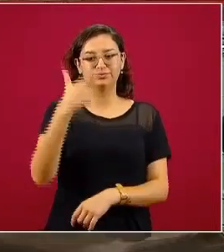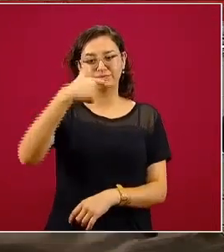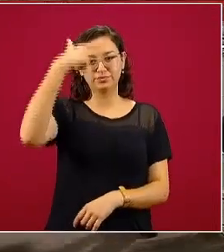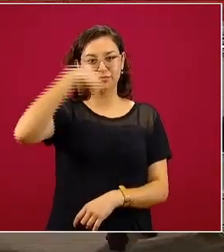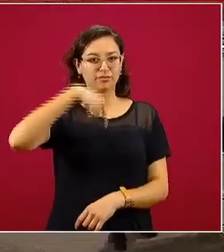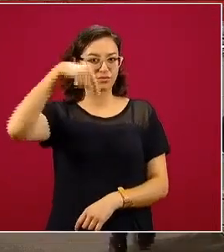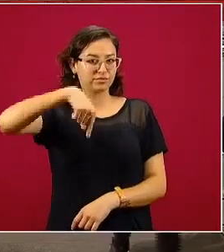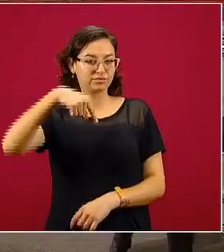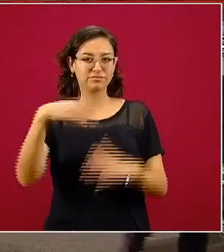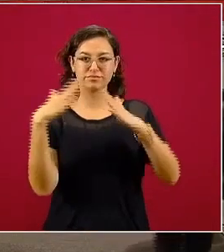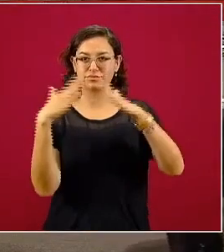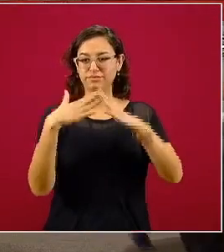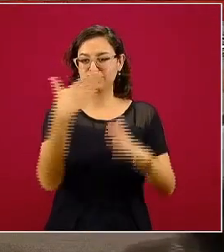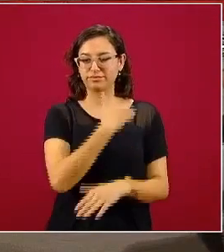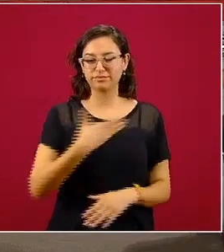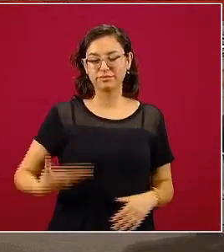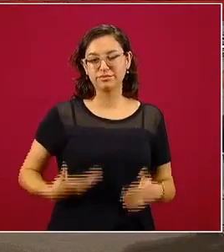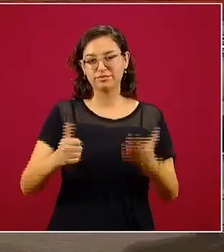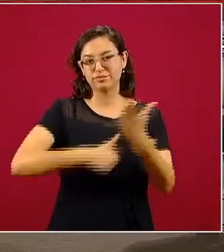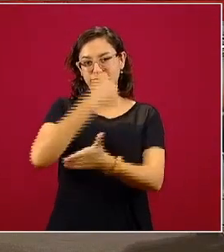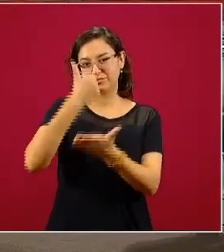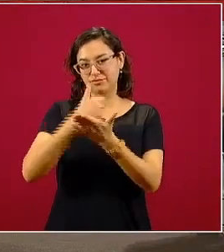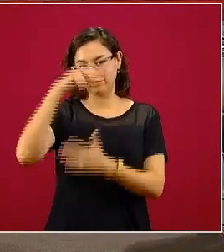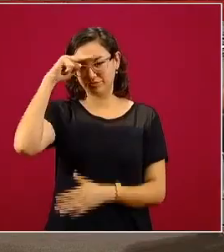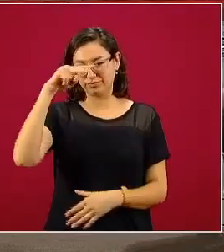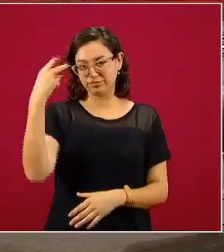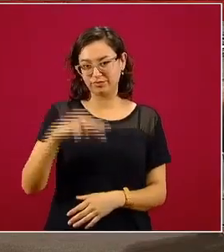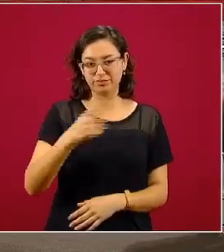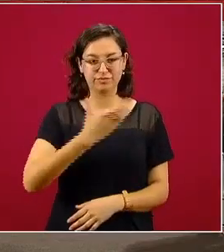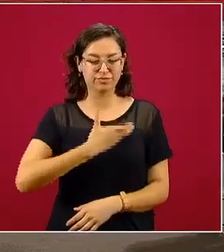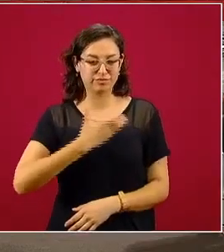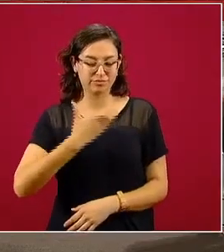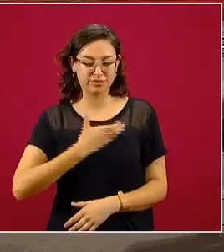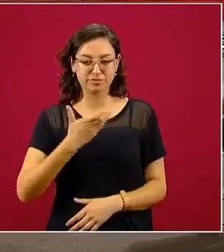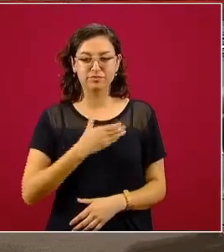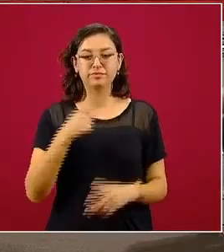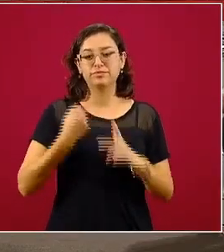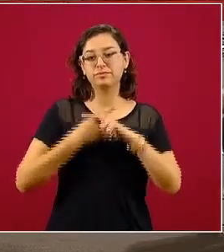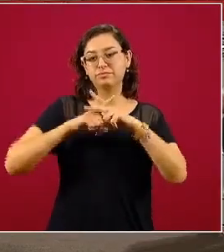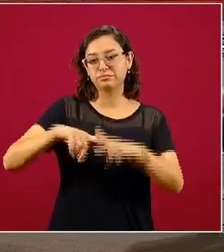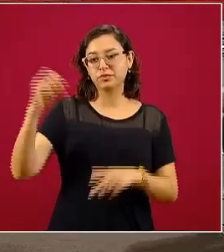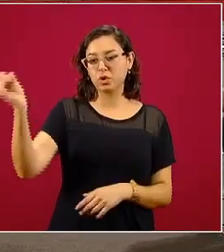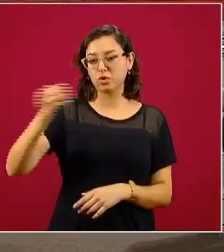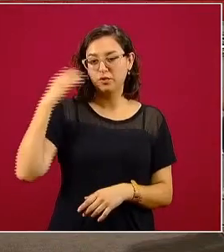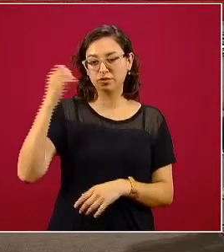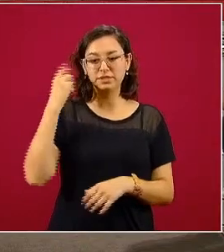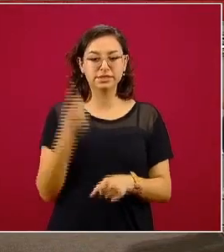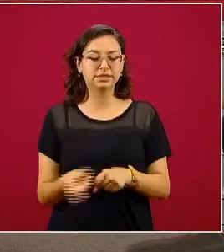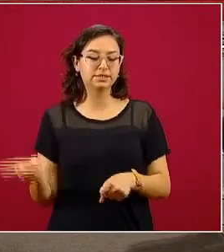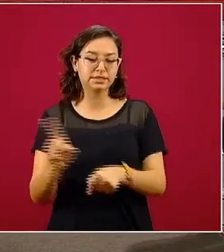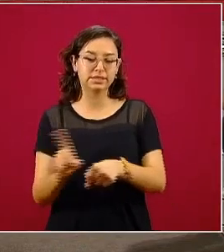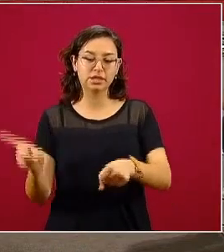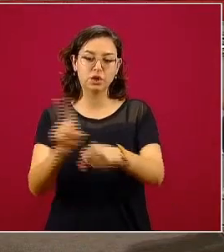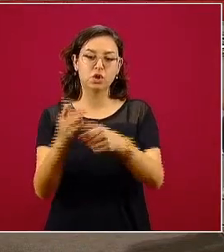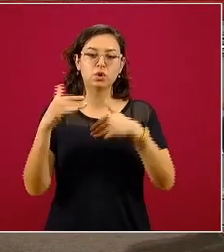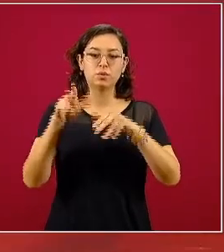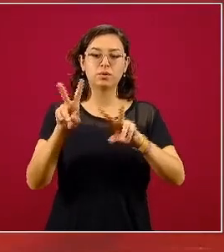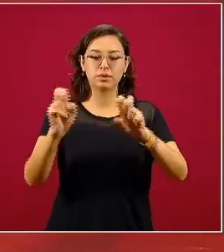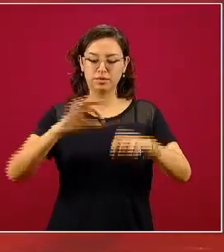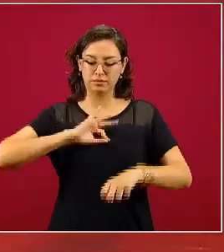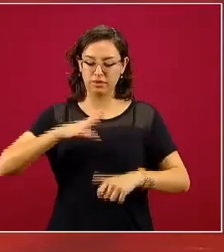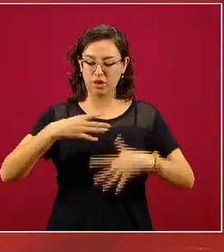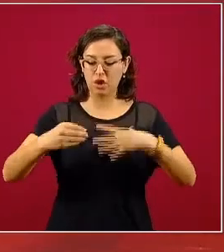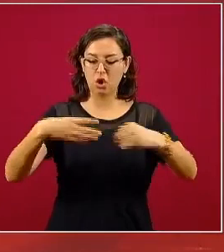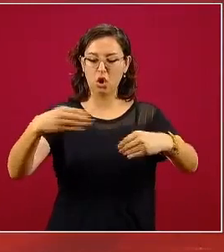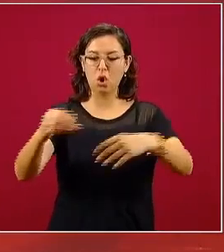. . . National de México, en la Ciudad de México, y vamos a iniciar la conferencia de prensa diaria sobre la situación de la pandemia de